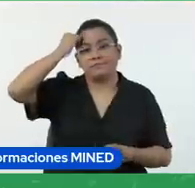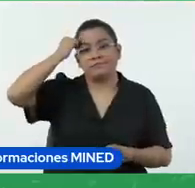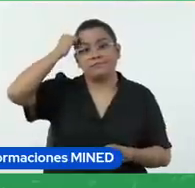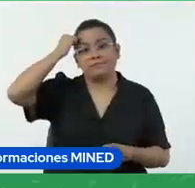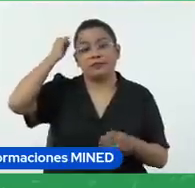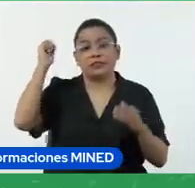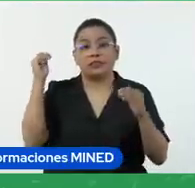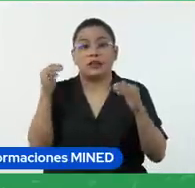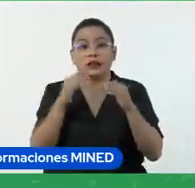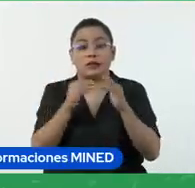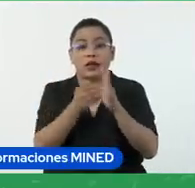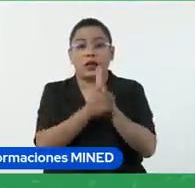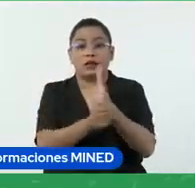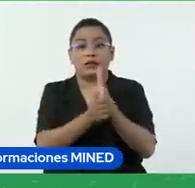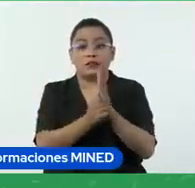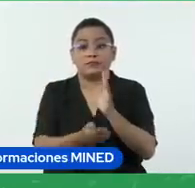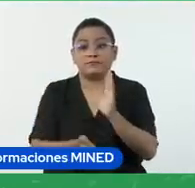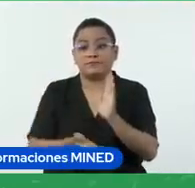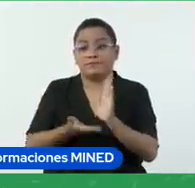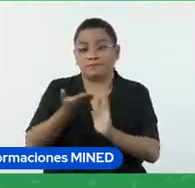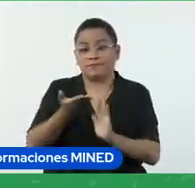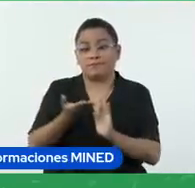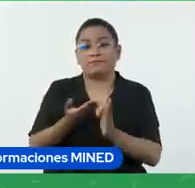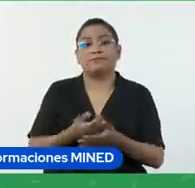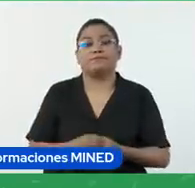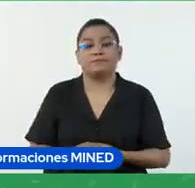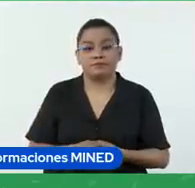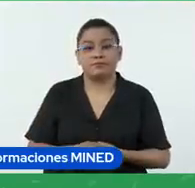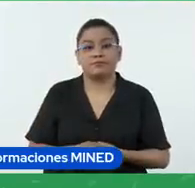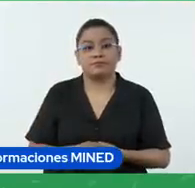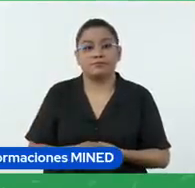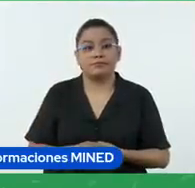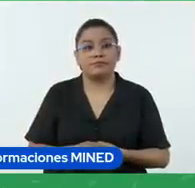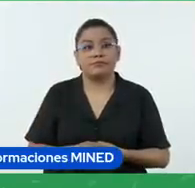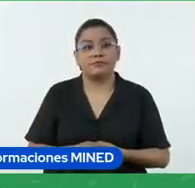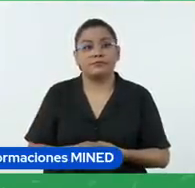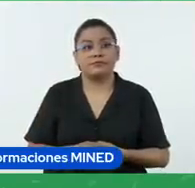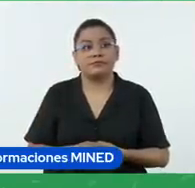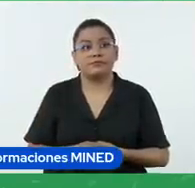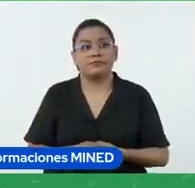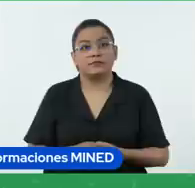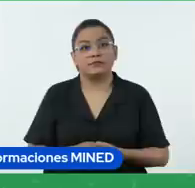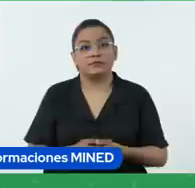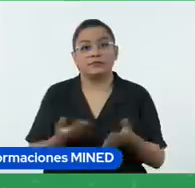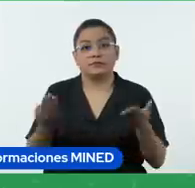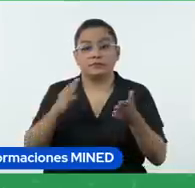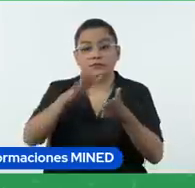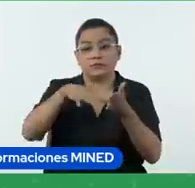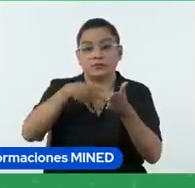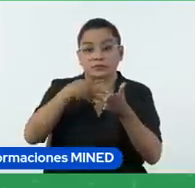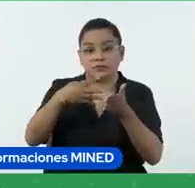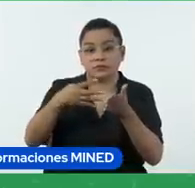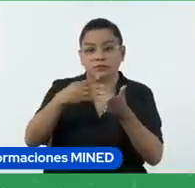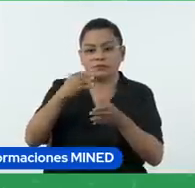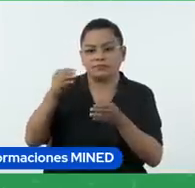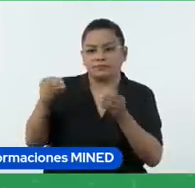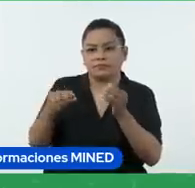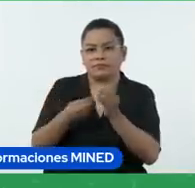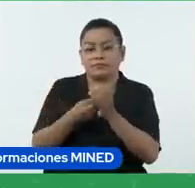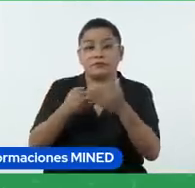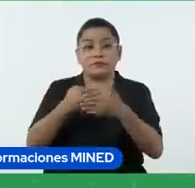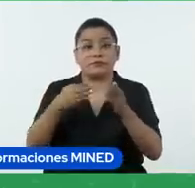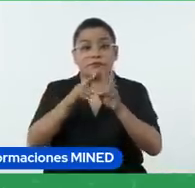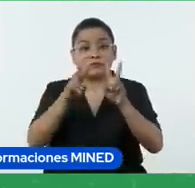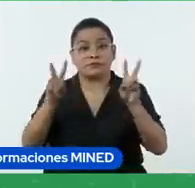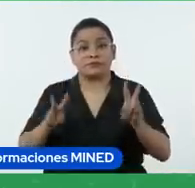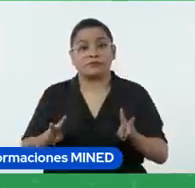las habilidades desarrolladas por los estudiantes. La opción de crear rúbricas está incorporada en Classroom y